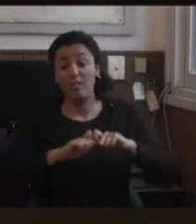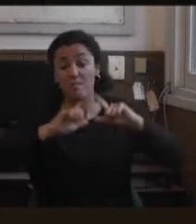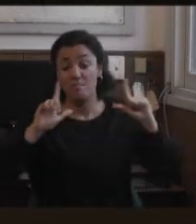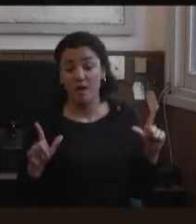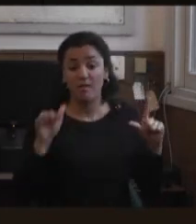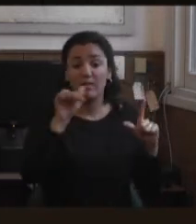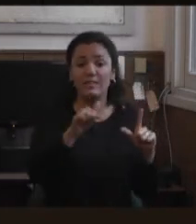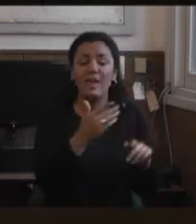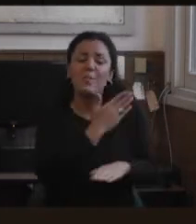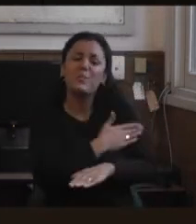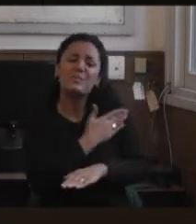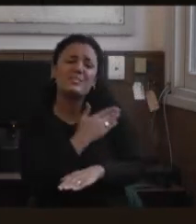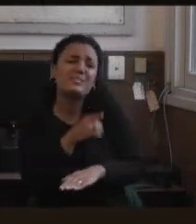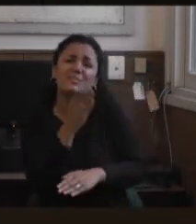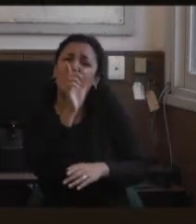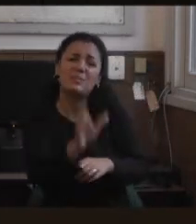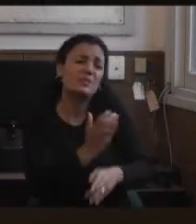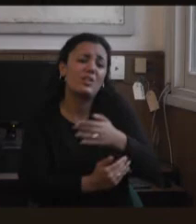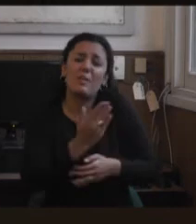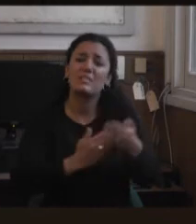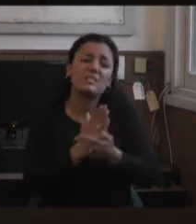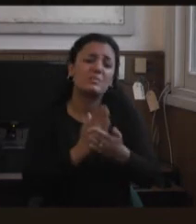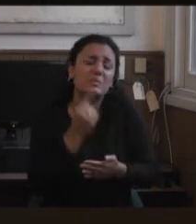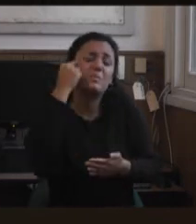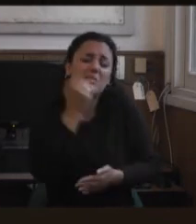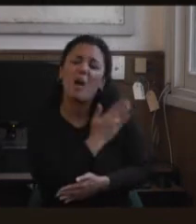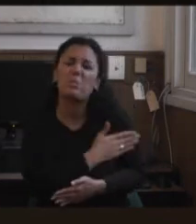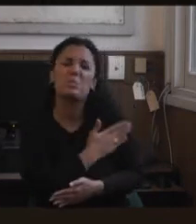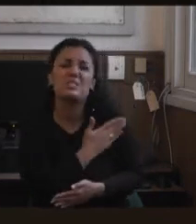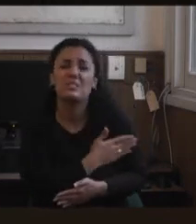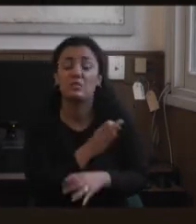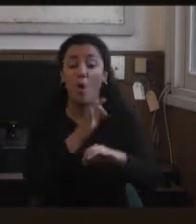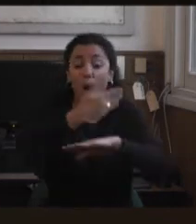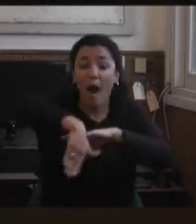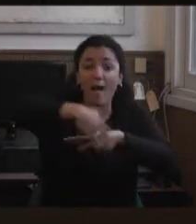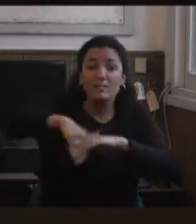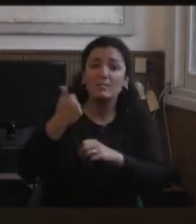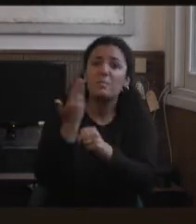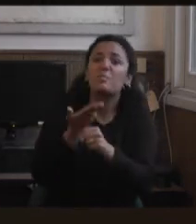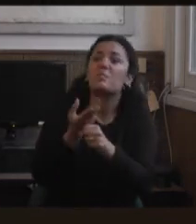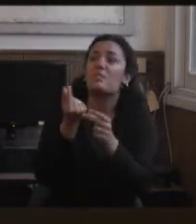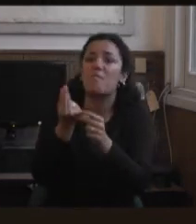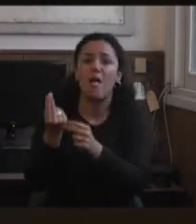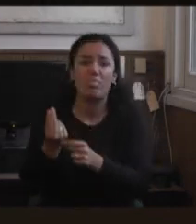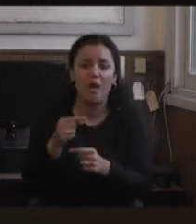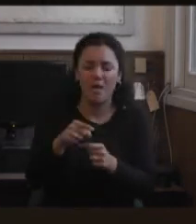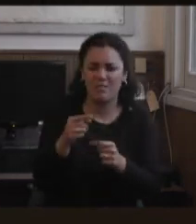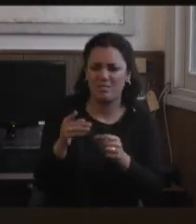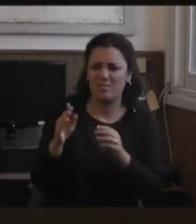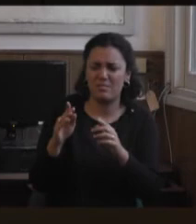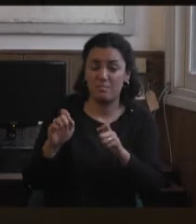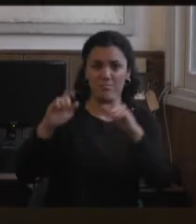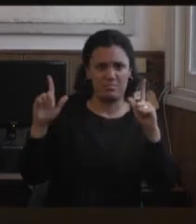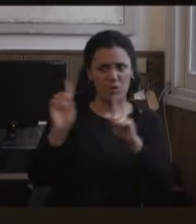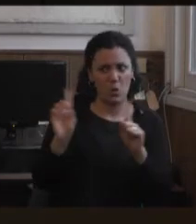asociada a la caridad, si uno pregunta, si vemos a alguien en la calle pidiendo, no nos va a llamar la atención, pero si lo vemos atendiendo una